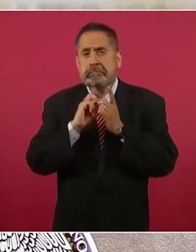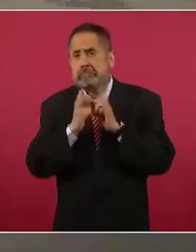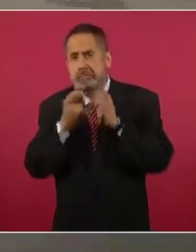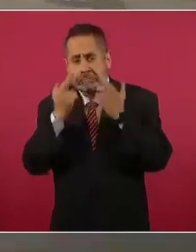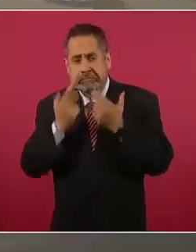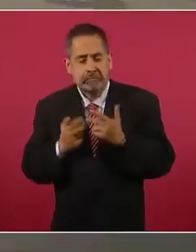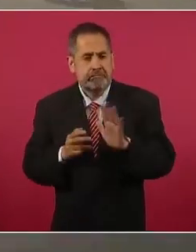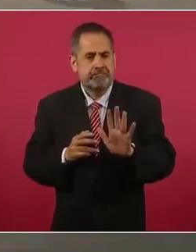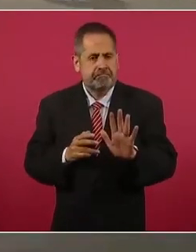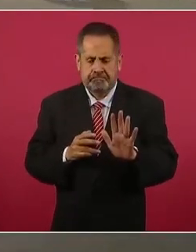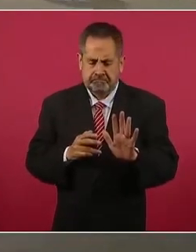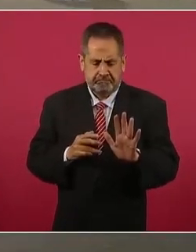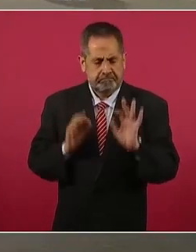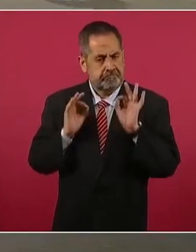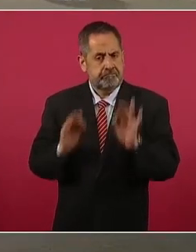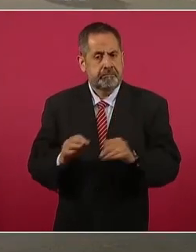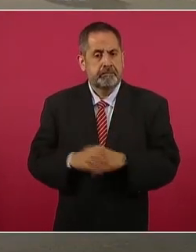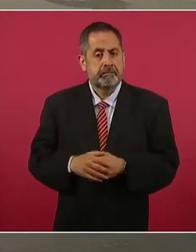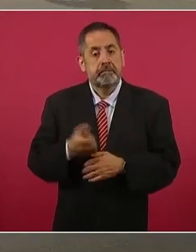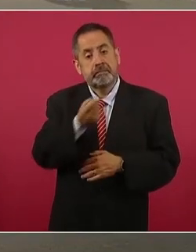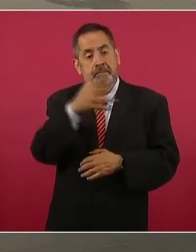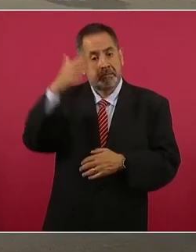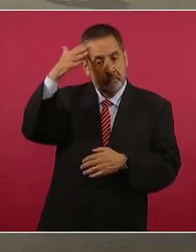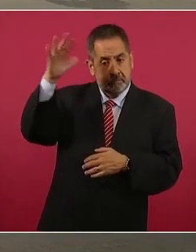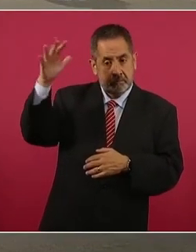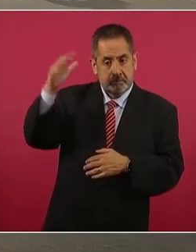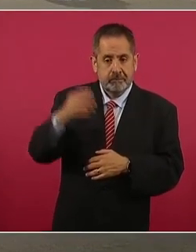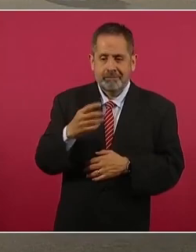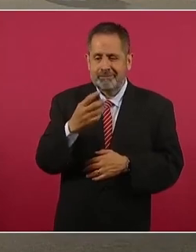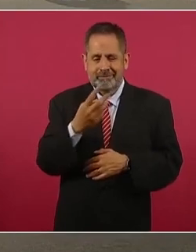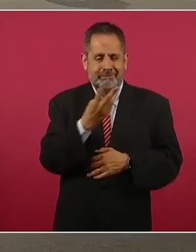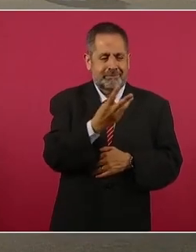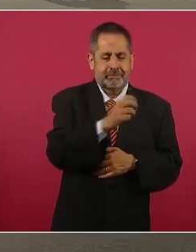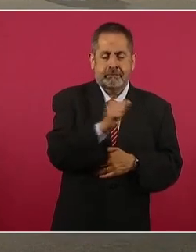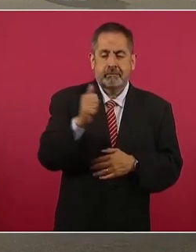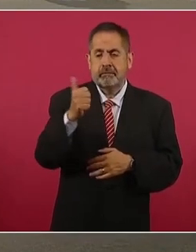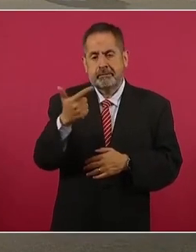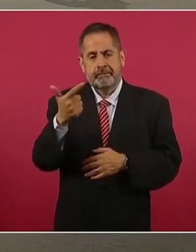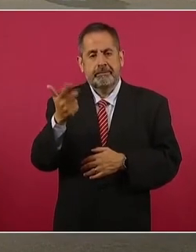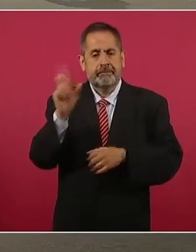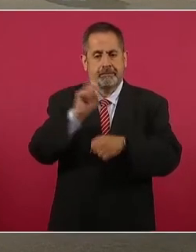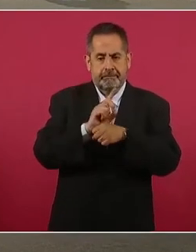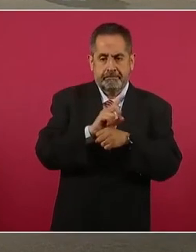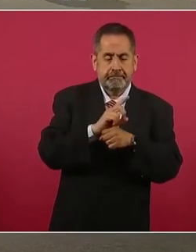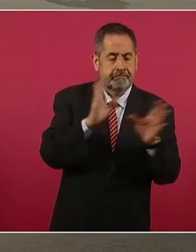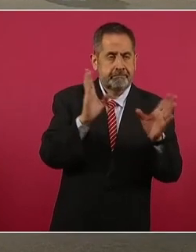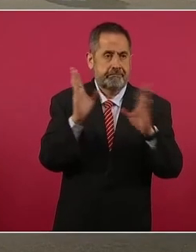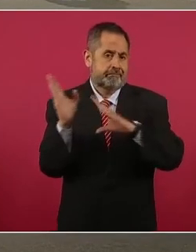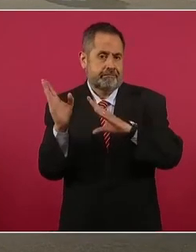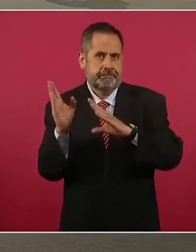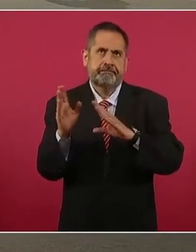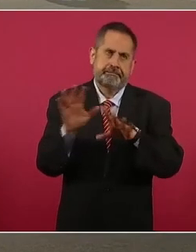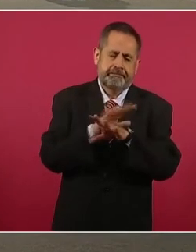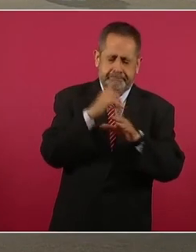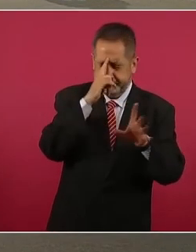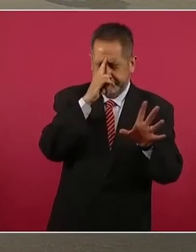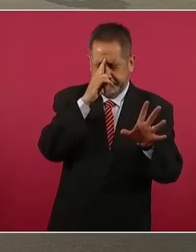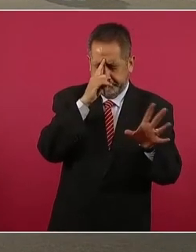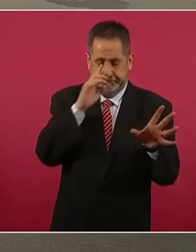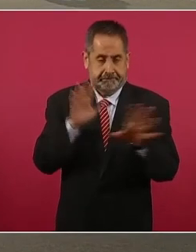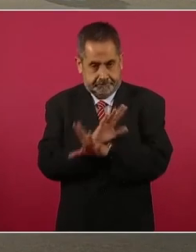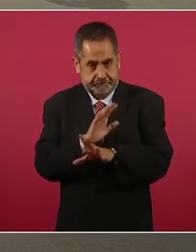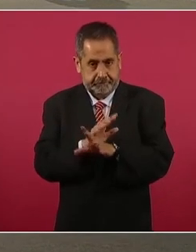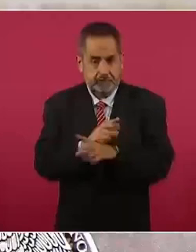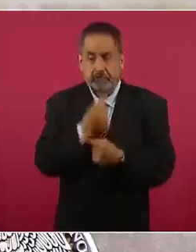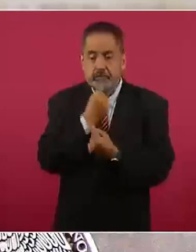necesitamos de tres a siete días para adaptarnos al cambio de hora y la población infantil requiere más tiempo. La falta de